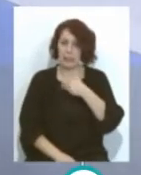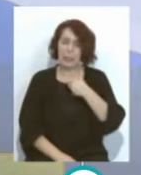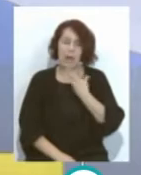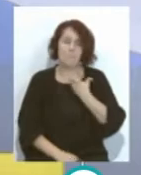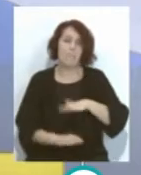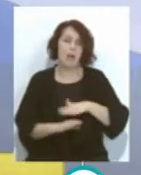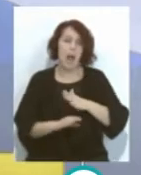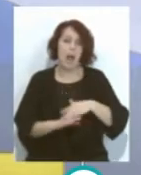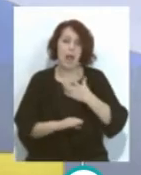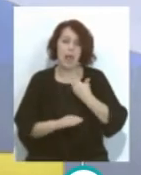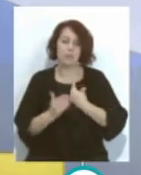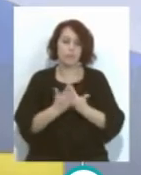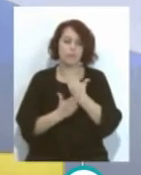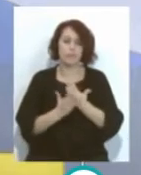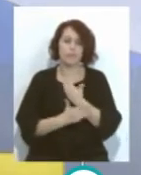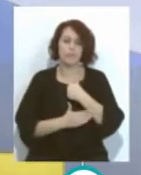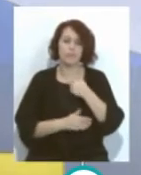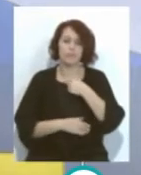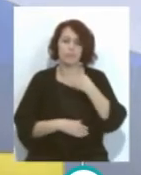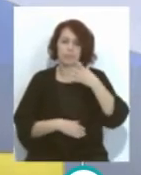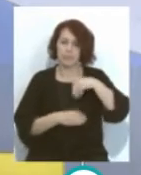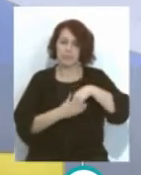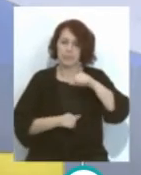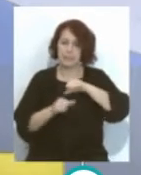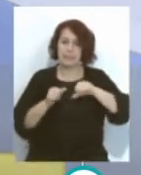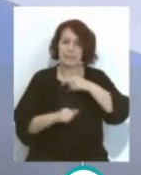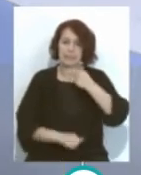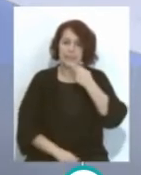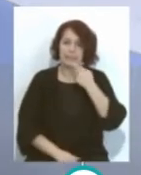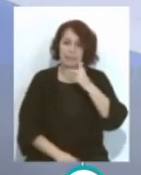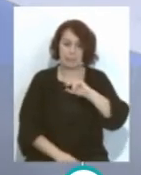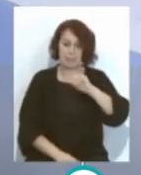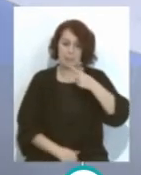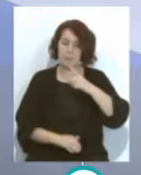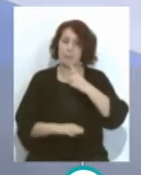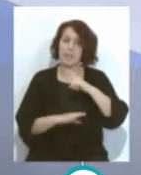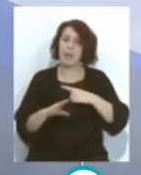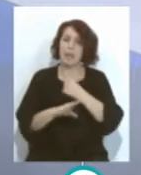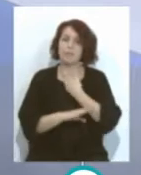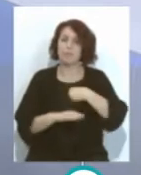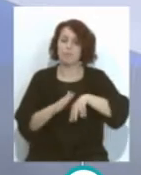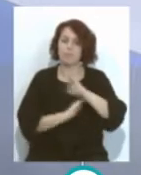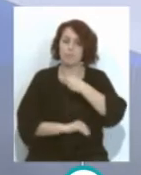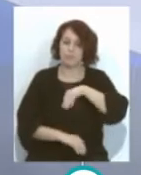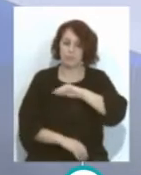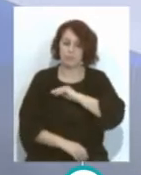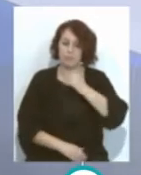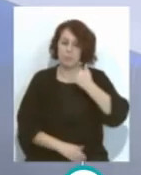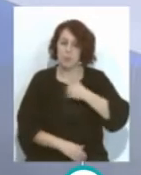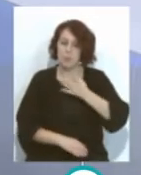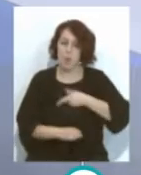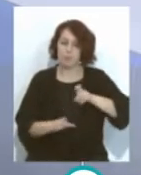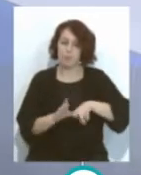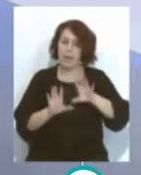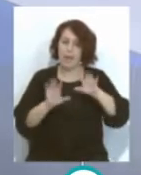esa próxima jornada de la Liga Santander La primera división del fútbol español, liga donde está y milita el